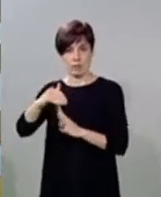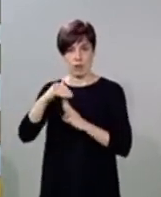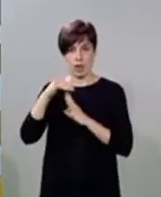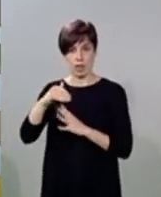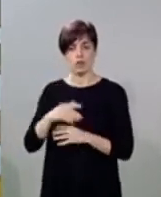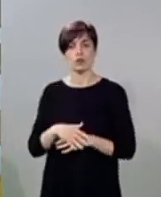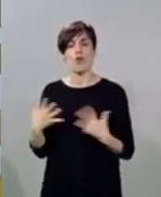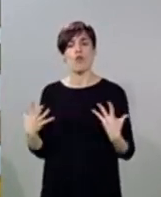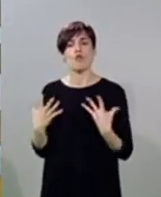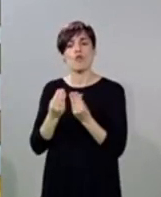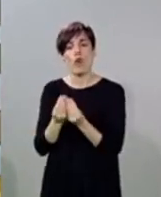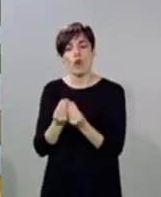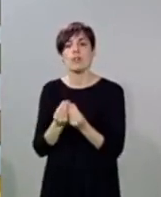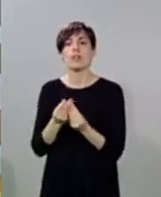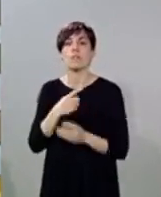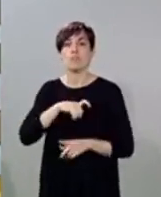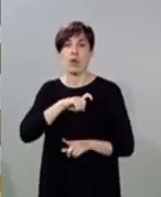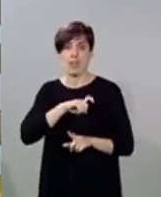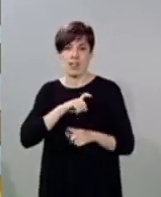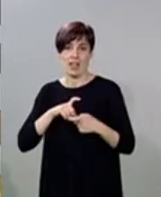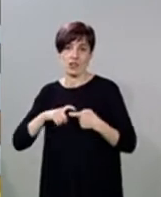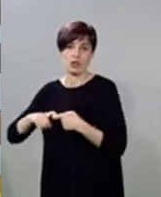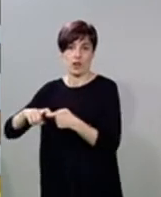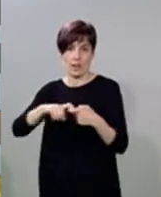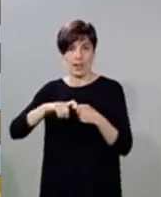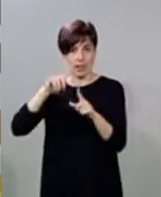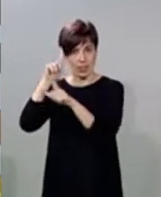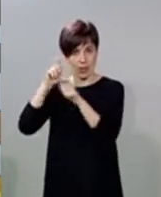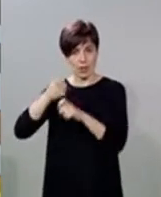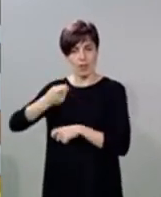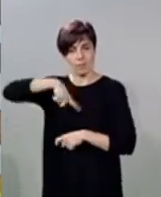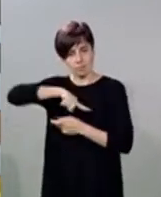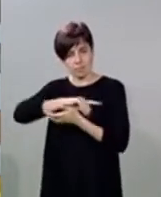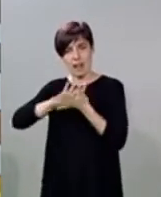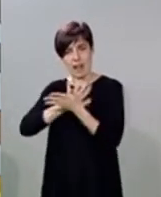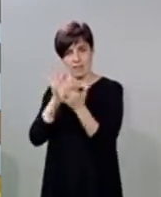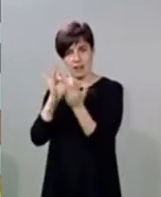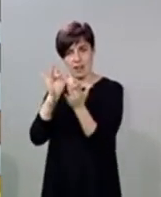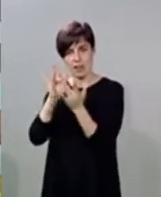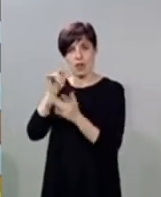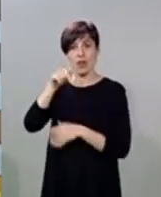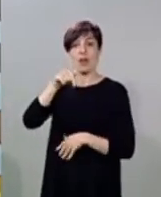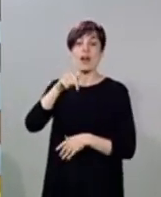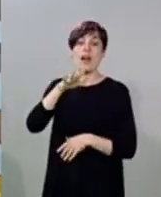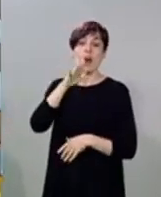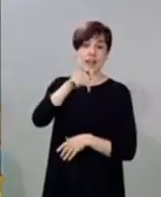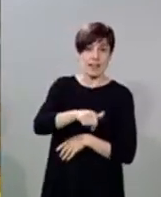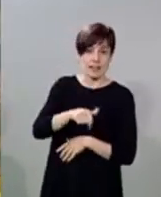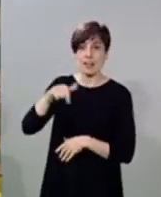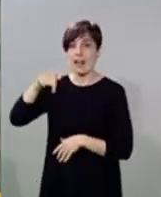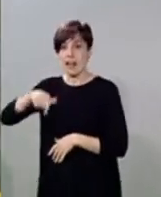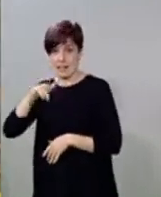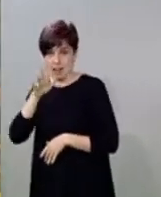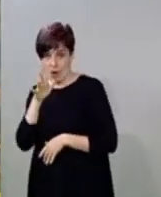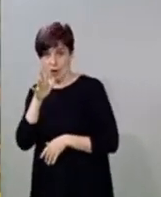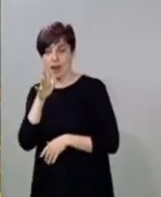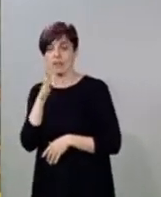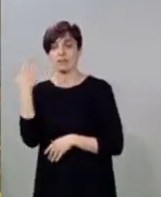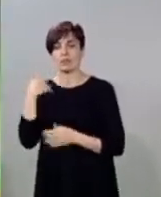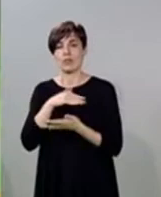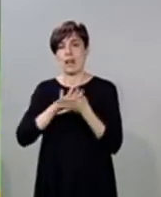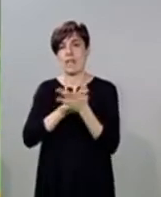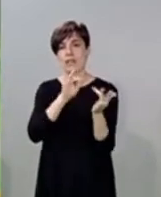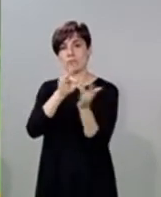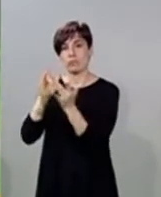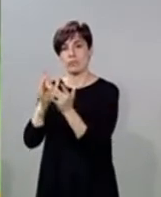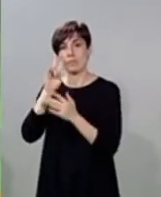Vienen acompañados por la Policía Solidaria de Zaragoza, con la que hemos ido hablando, tanto en Ahora y Aquí como en Aquí. durante estos días, vimos salir